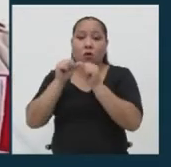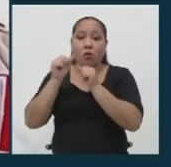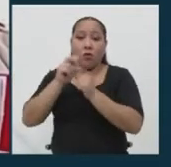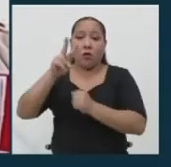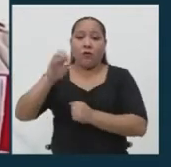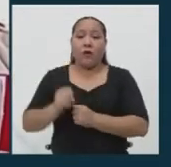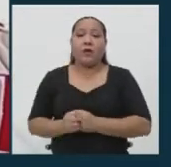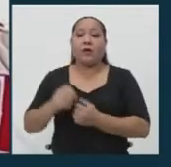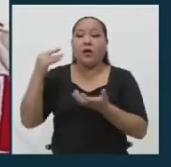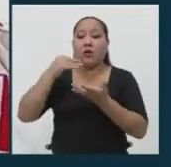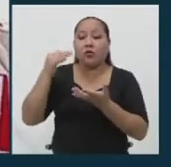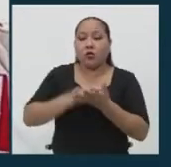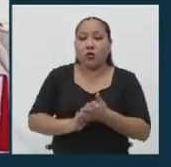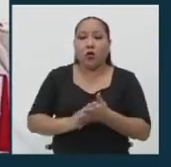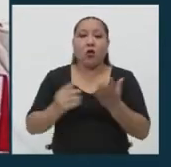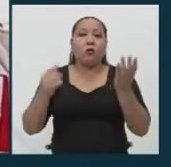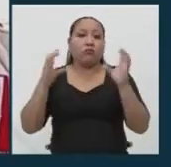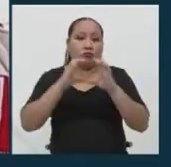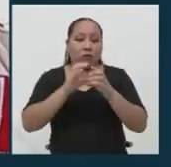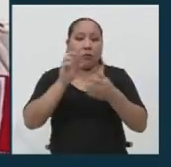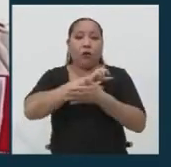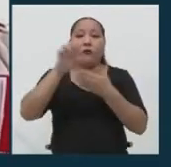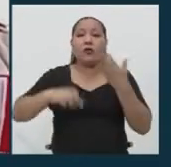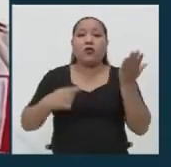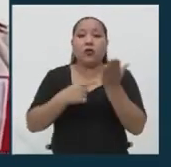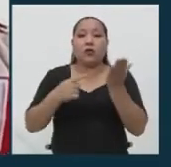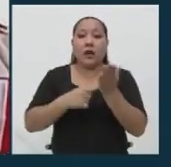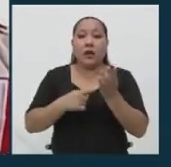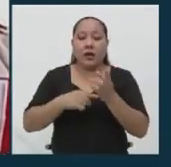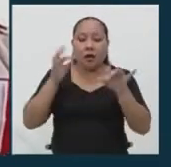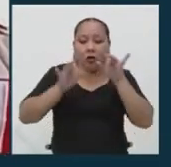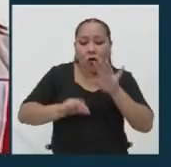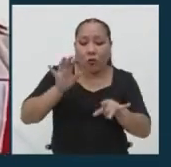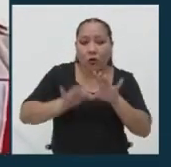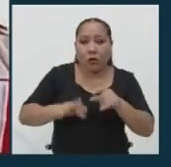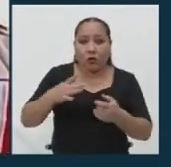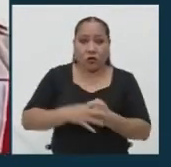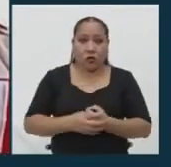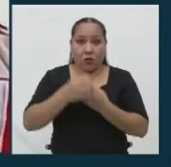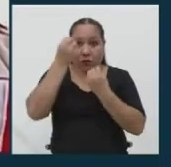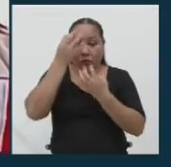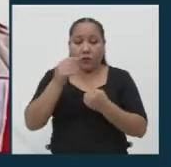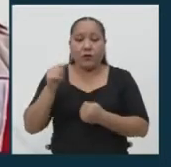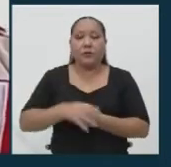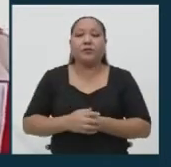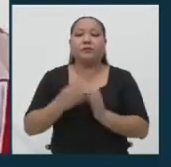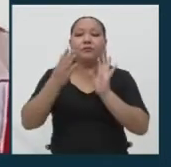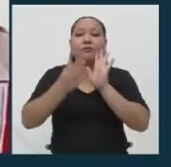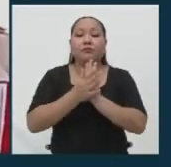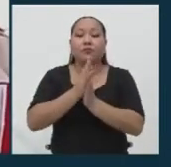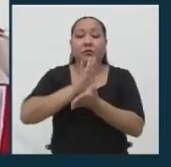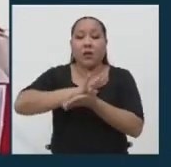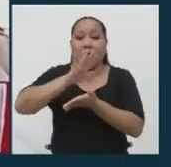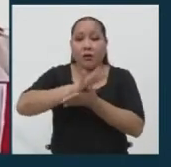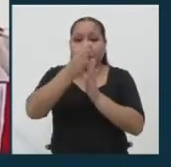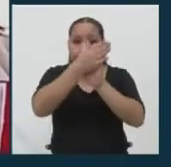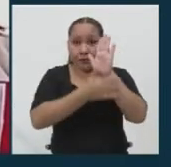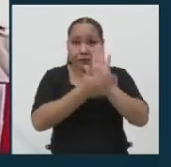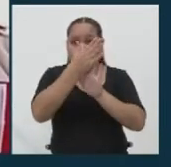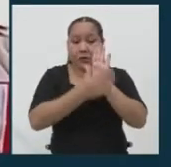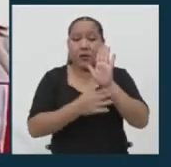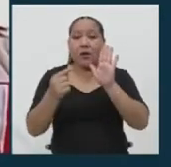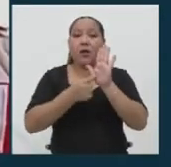estudió la carrera técnica de computación informática y según su declaración jurada de ingresos de bienes y rentas registrada en su hoja de vida,